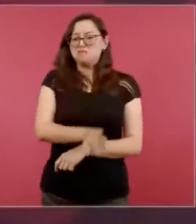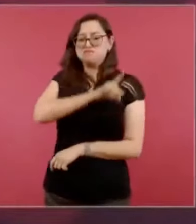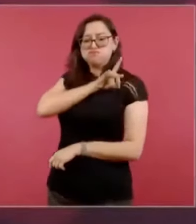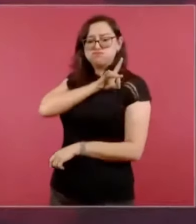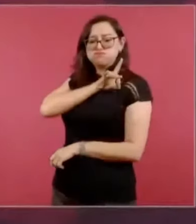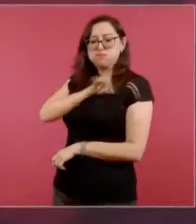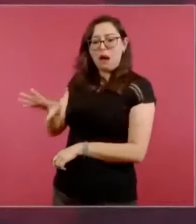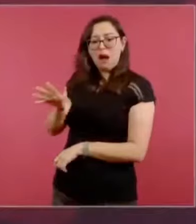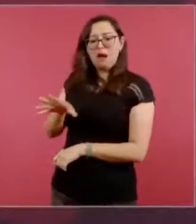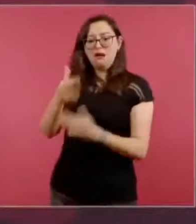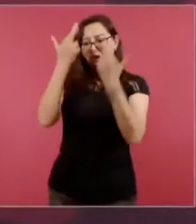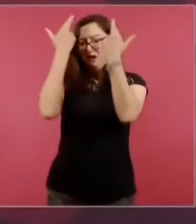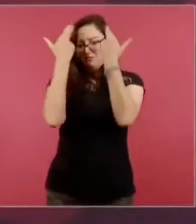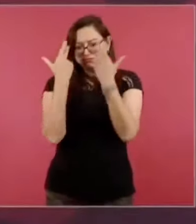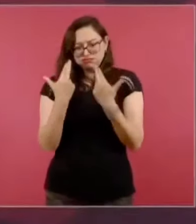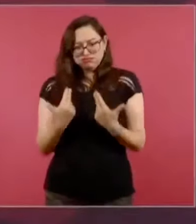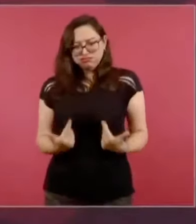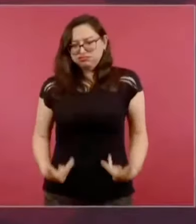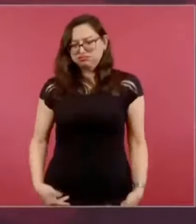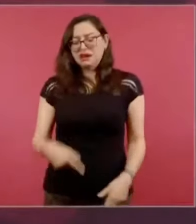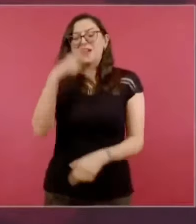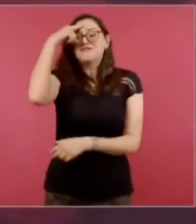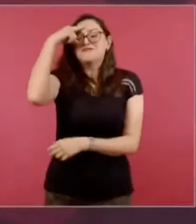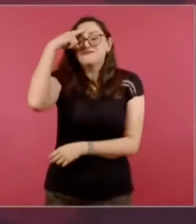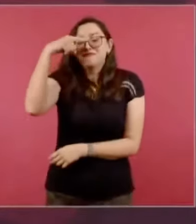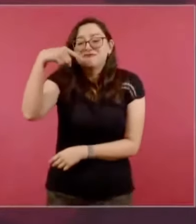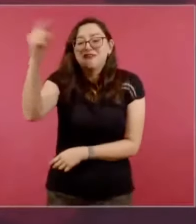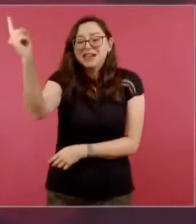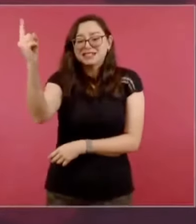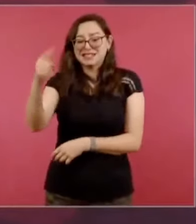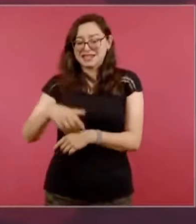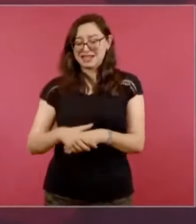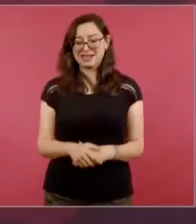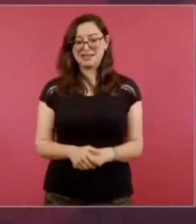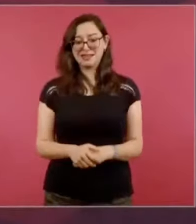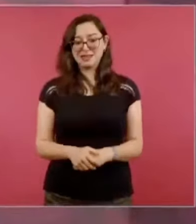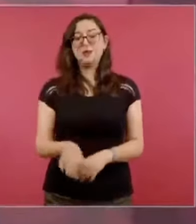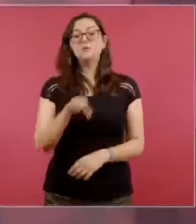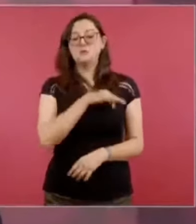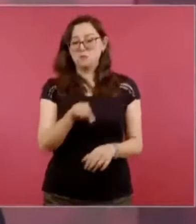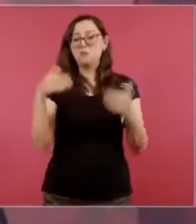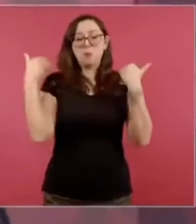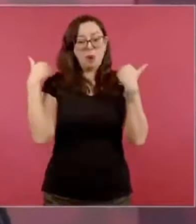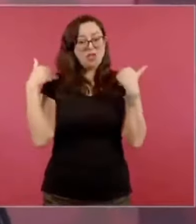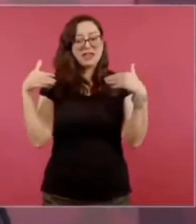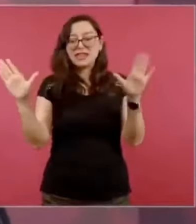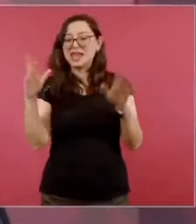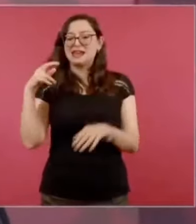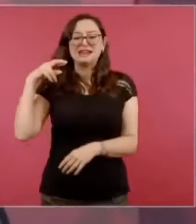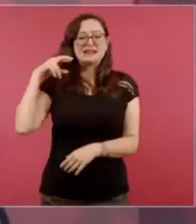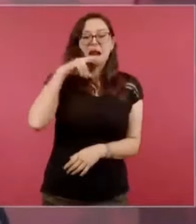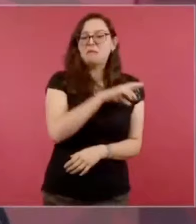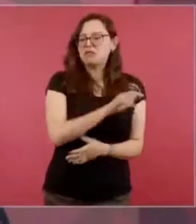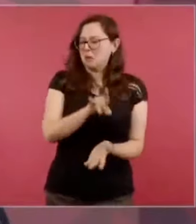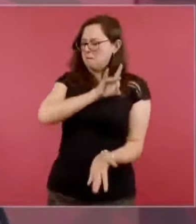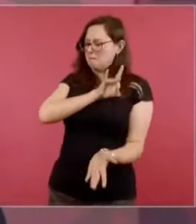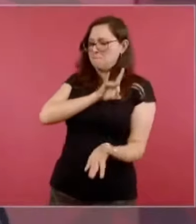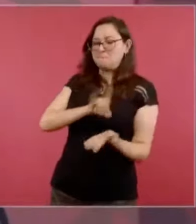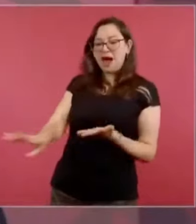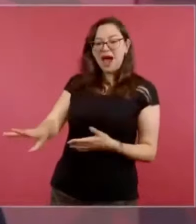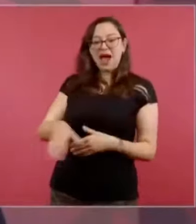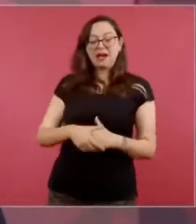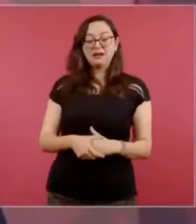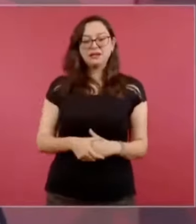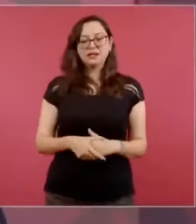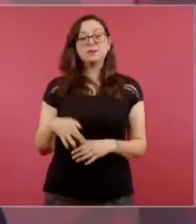me podría ningunear, pero